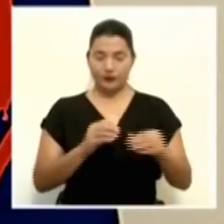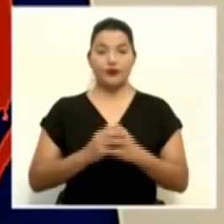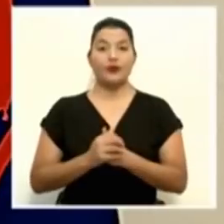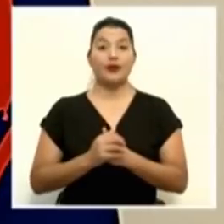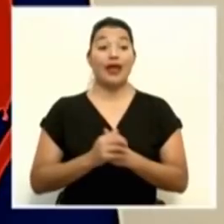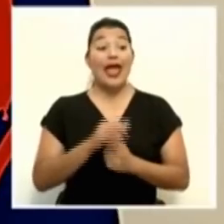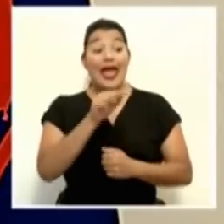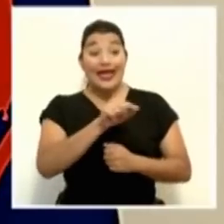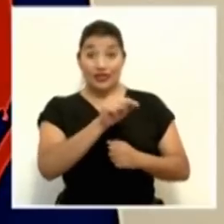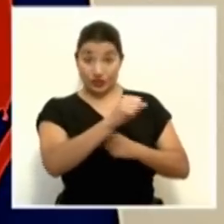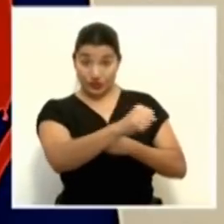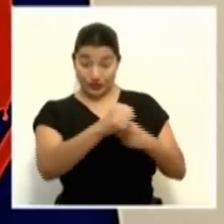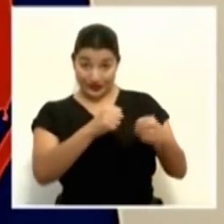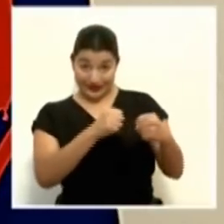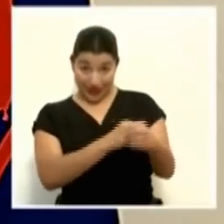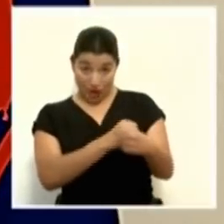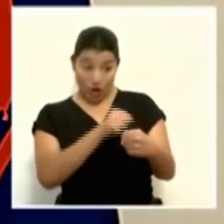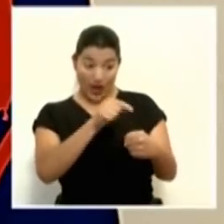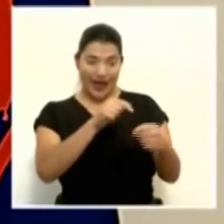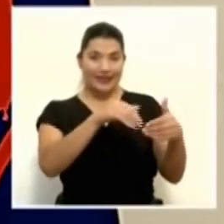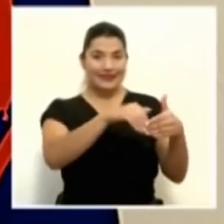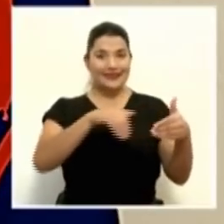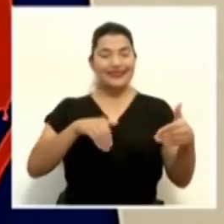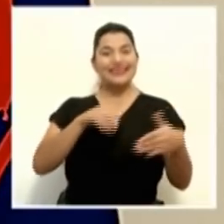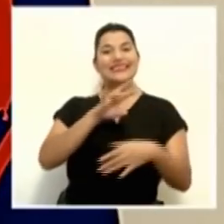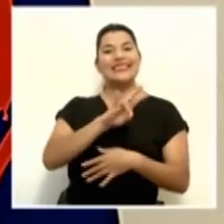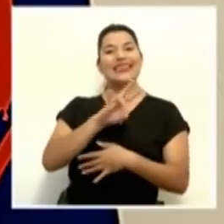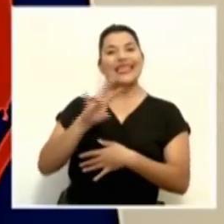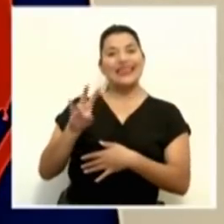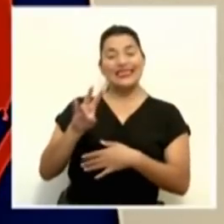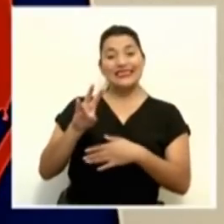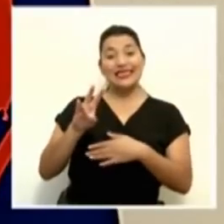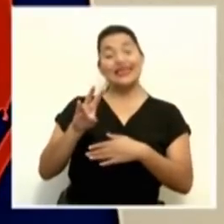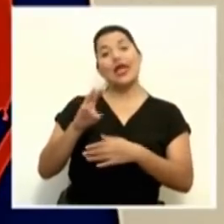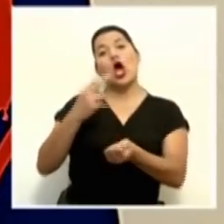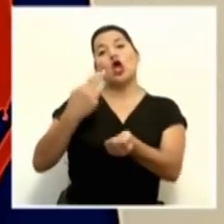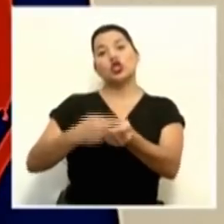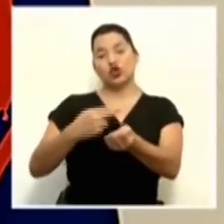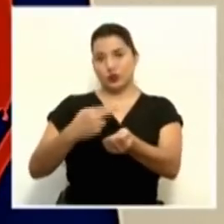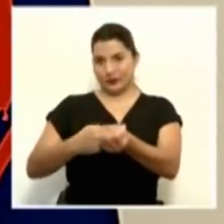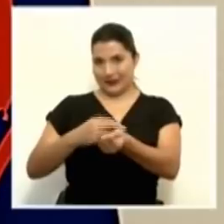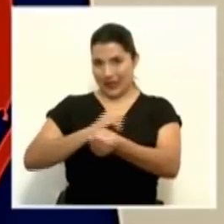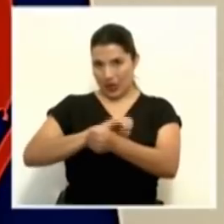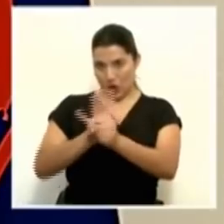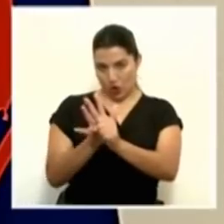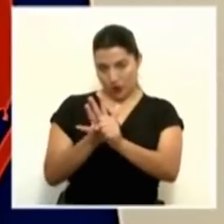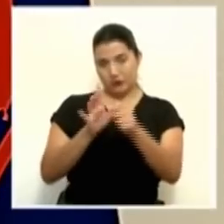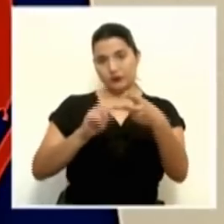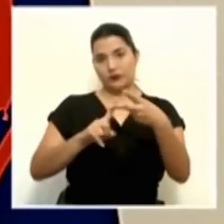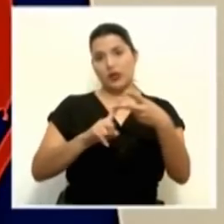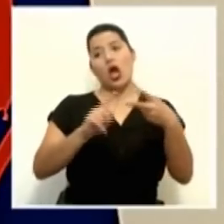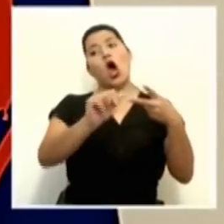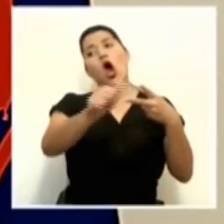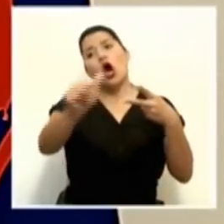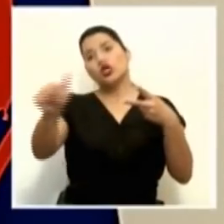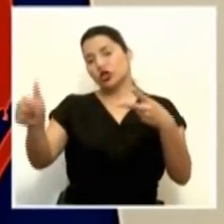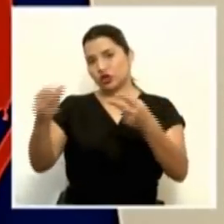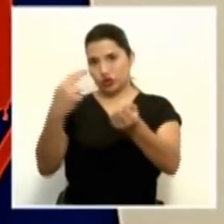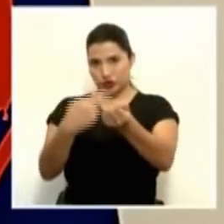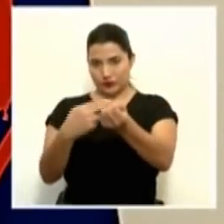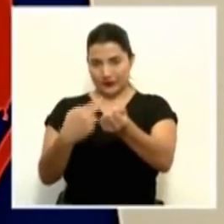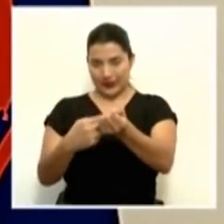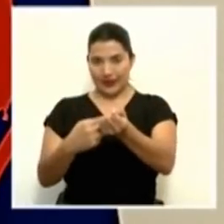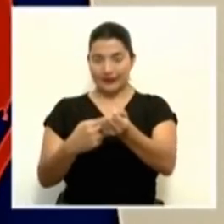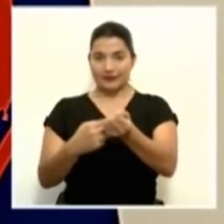que están en salón, 77 están en SEACO. Y el resto están en hospitales por todo el país. Que